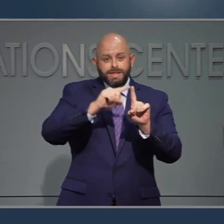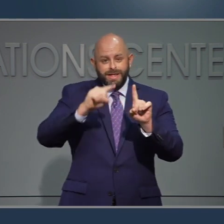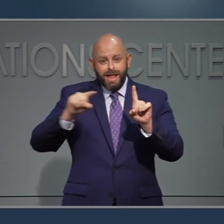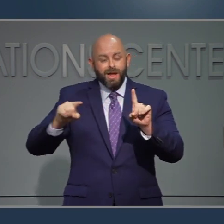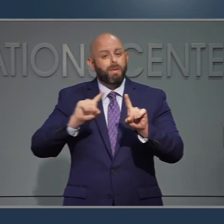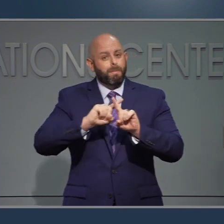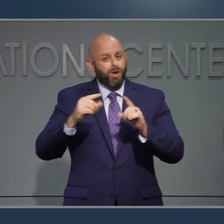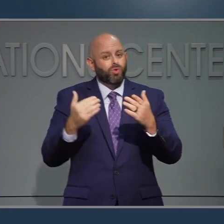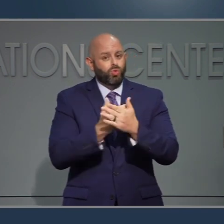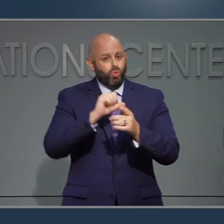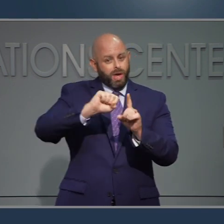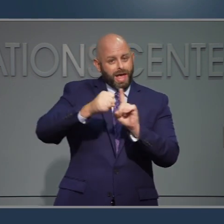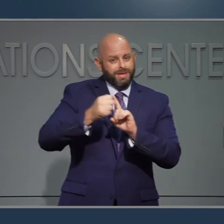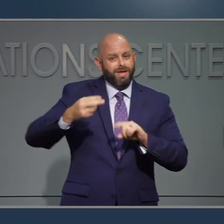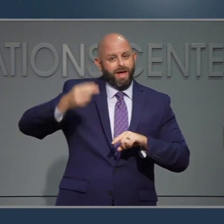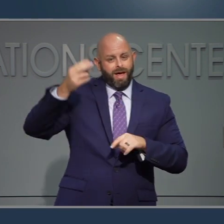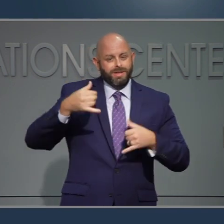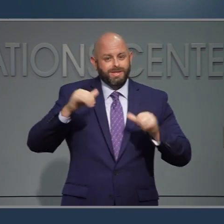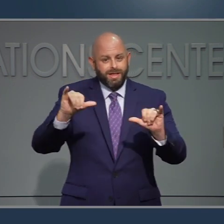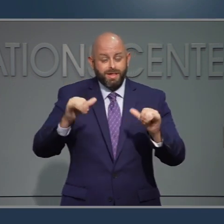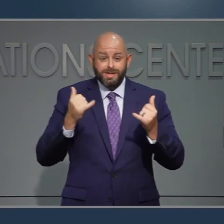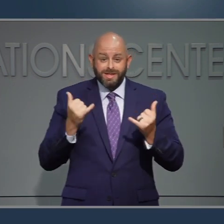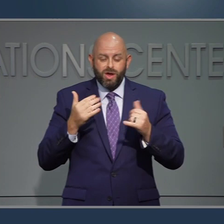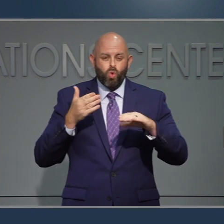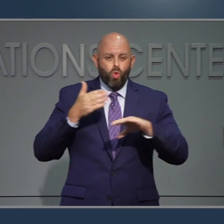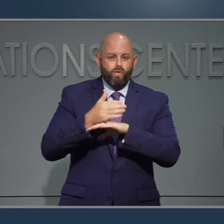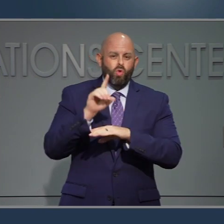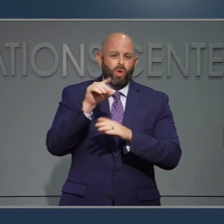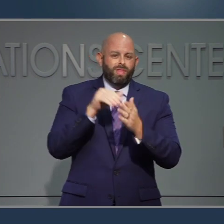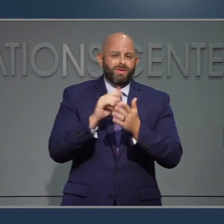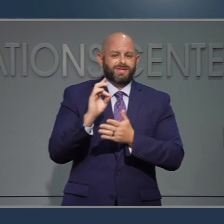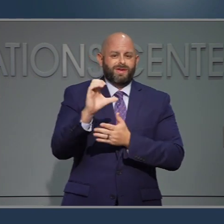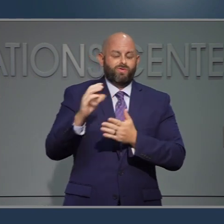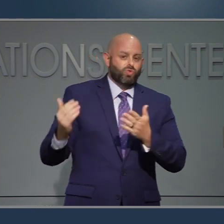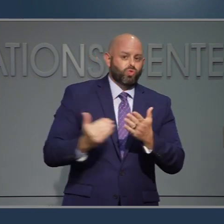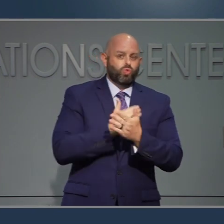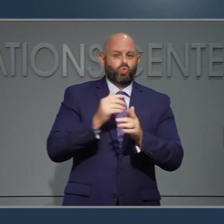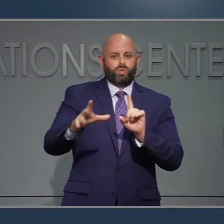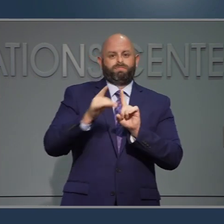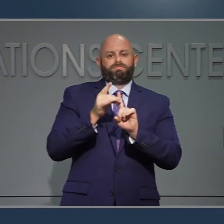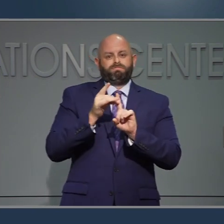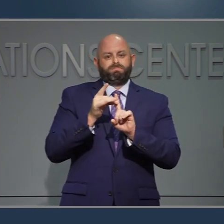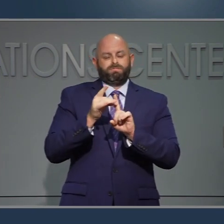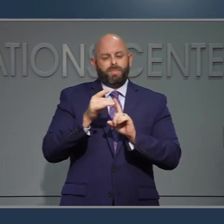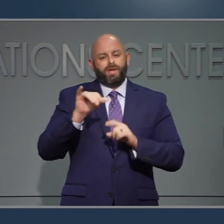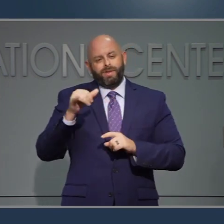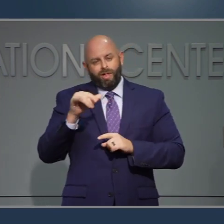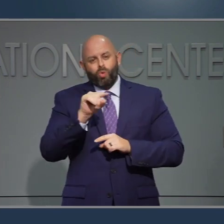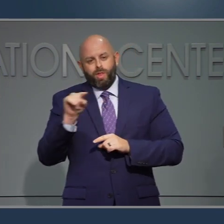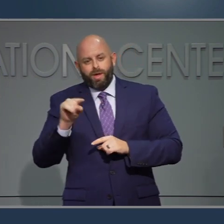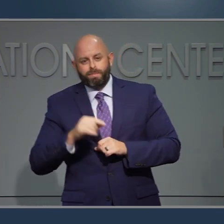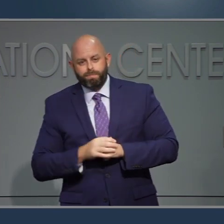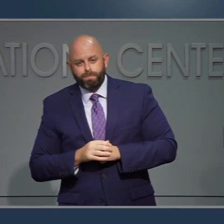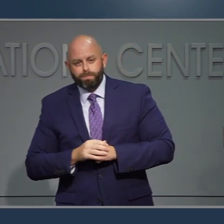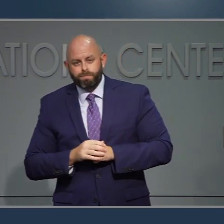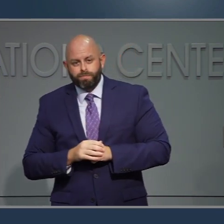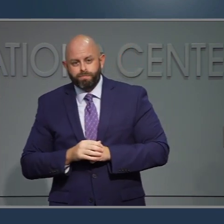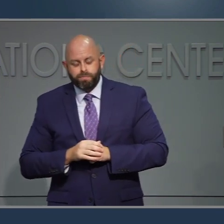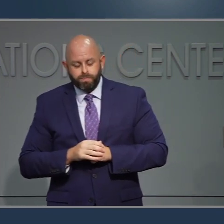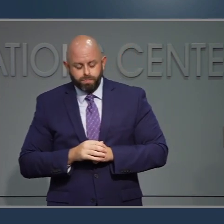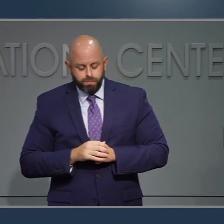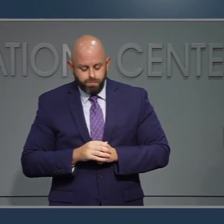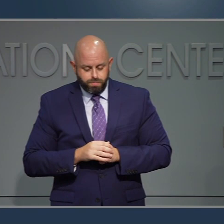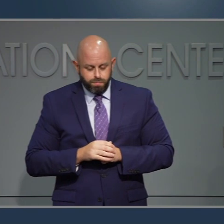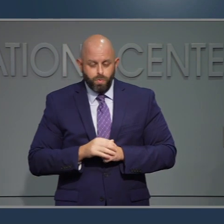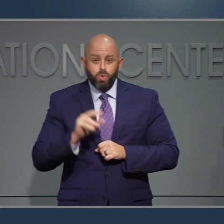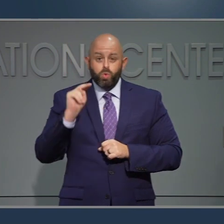de nuevos casos sigue alto. El día de hoy tuvimos más de mil setecientos nuevos casos, le damos una línea amarilla. La